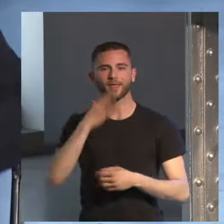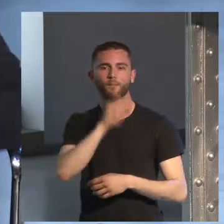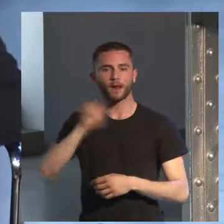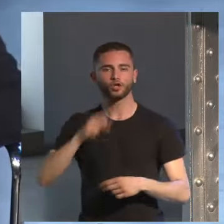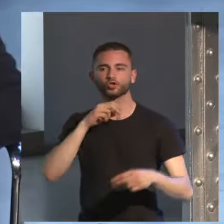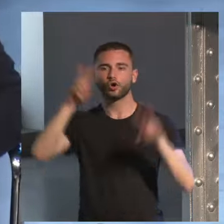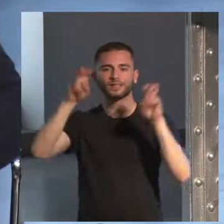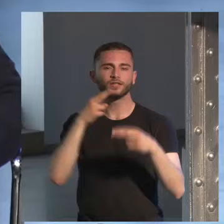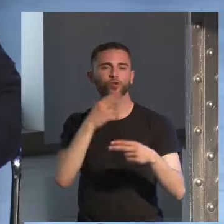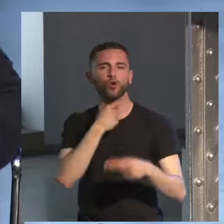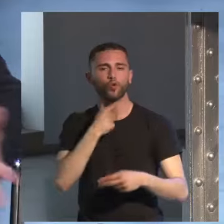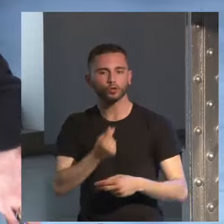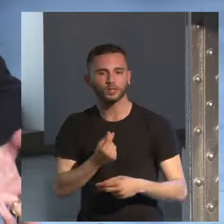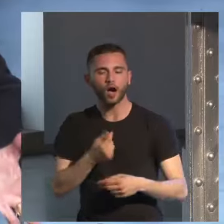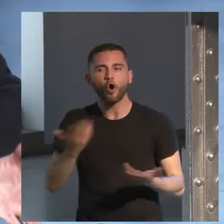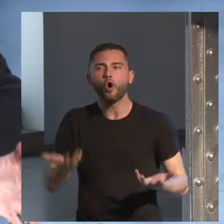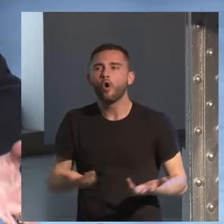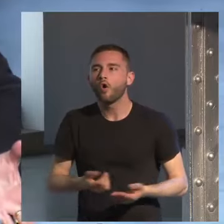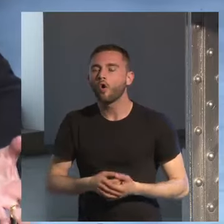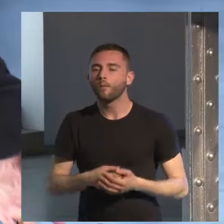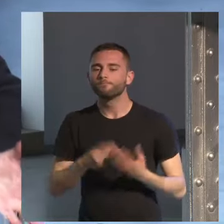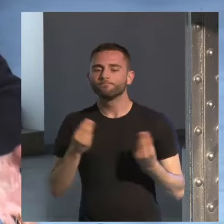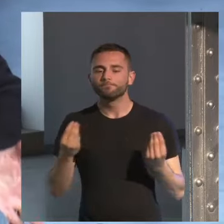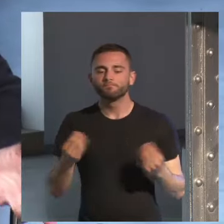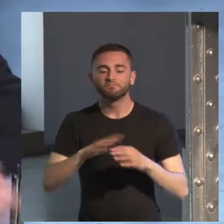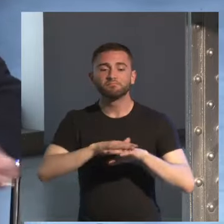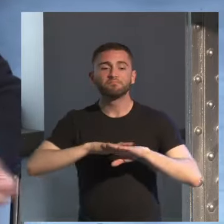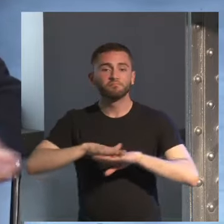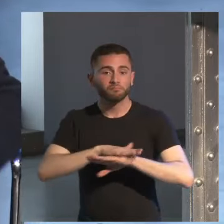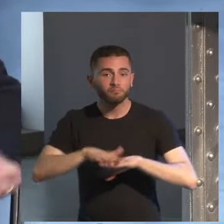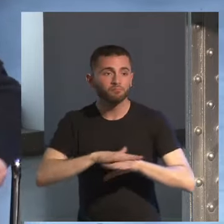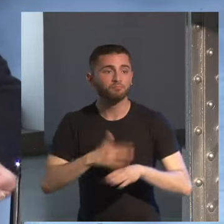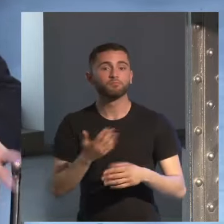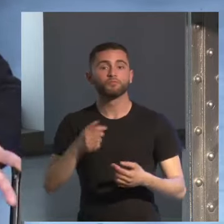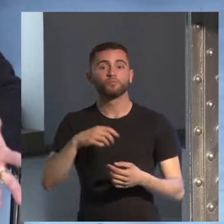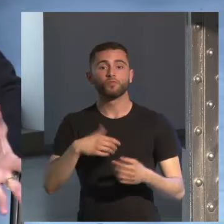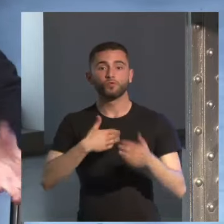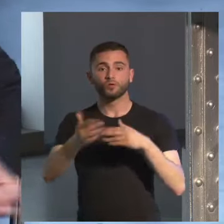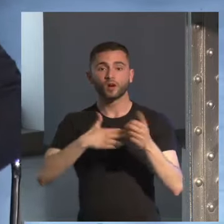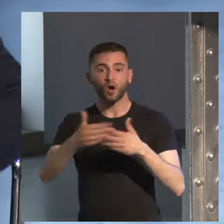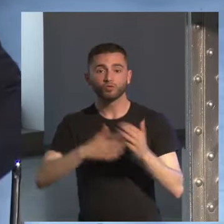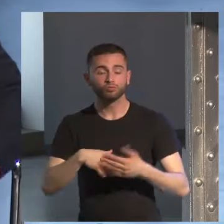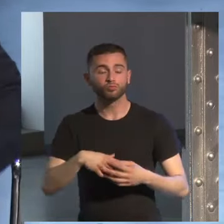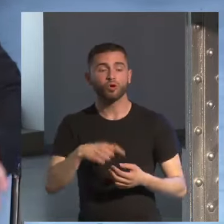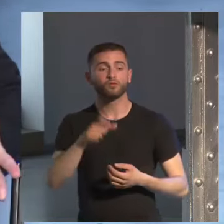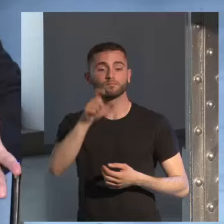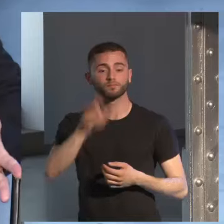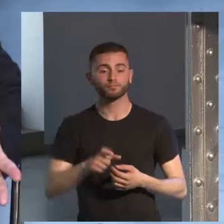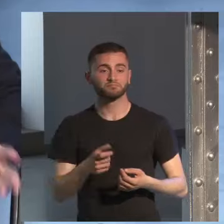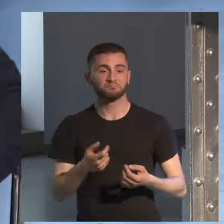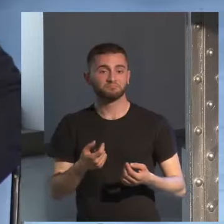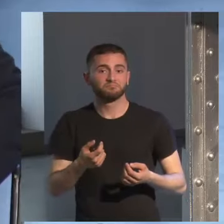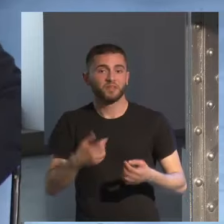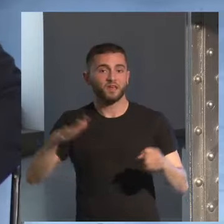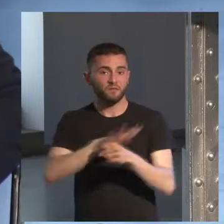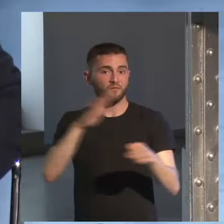título que te gusta lo más superficial pues al final un autor no tiene por qué ser un lector excelso sino que tiene las mismas